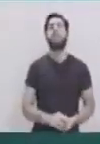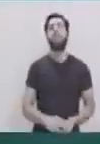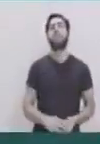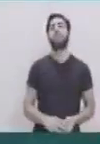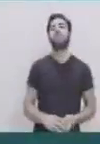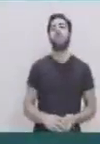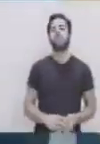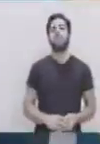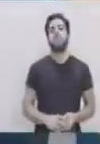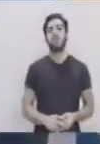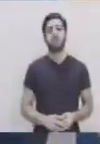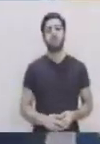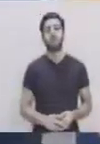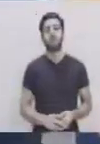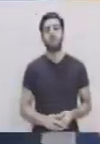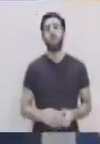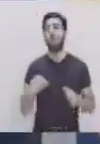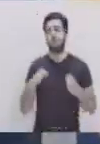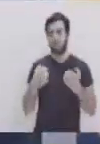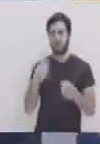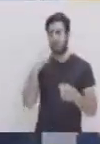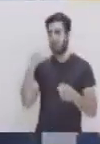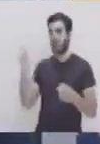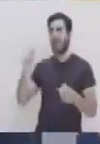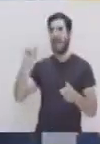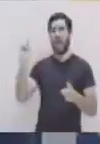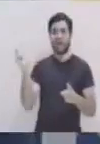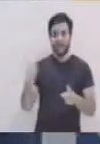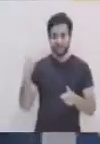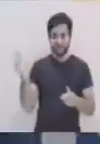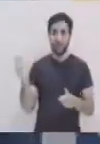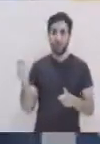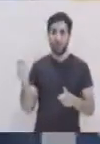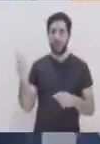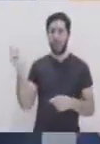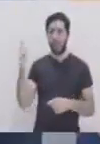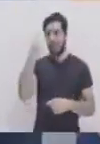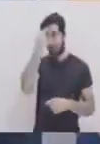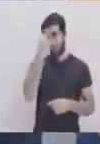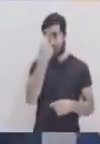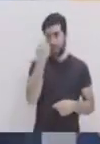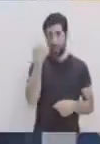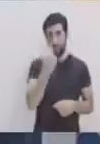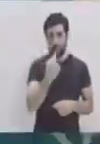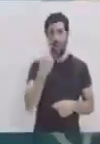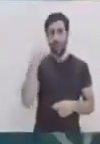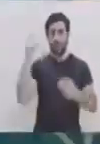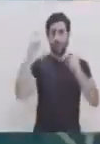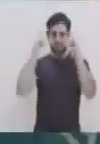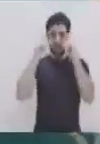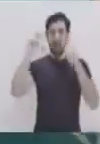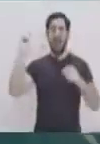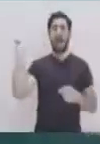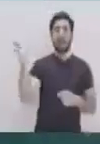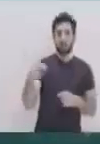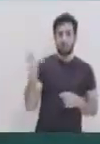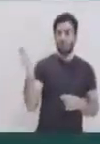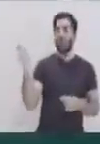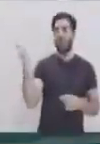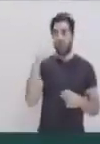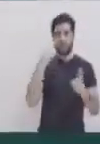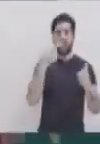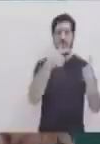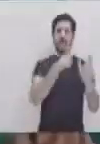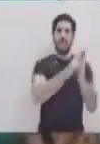Tenemos Harry Potter. Harry Potter es la historia original y partiendo de ella, pues viene un libro, vienen las